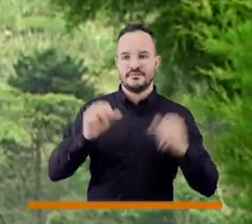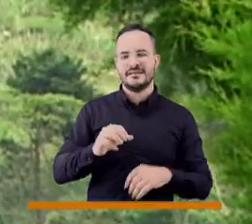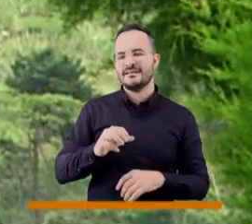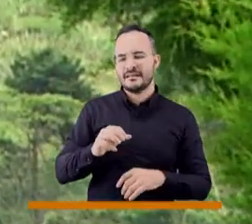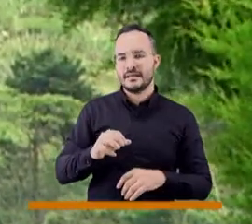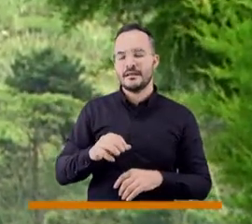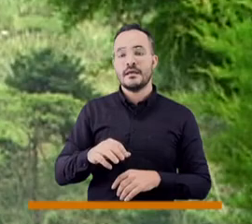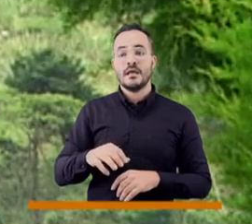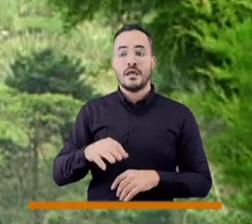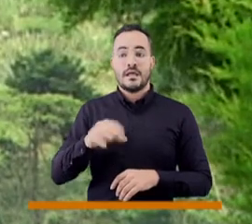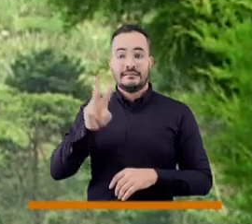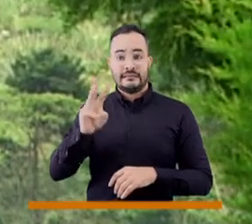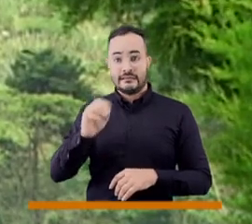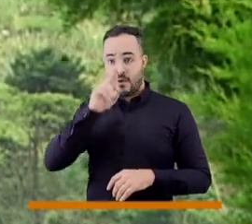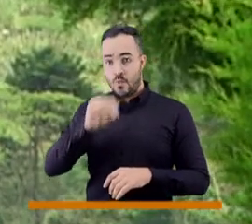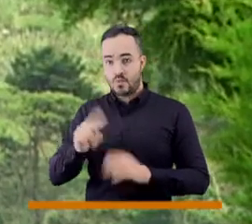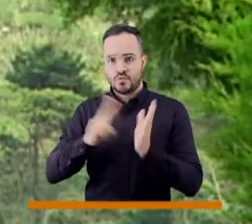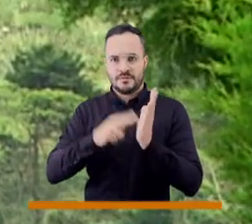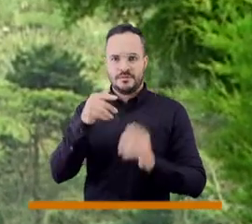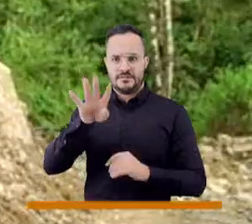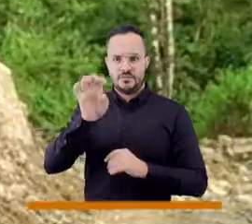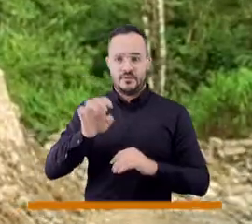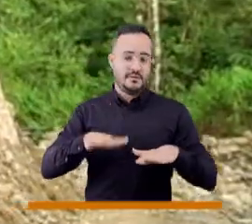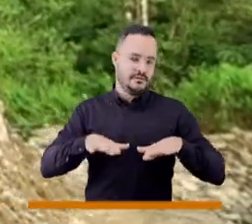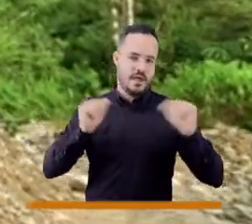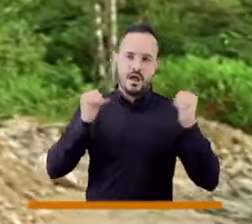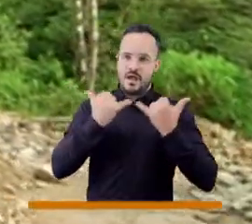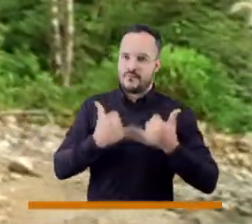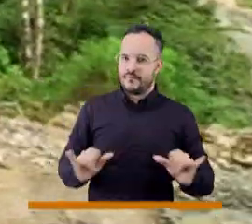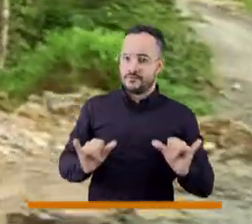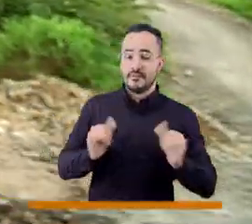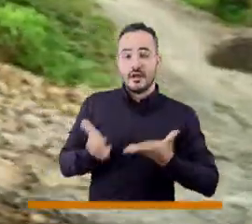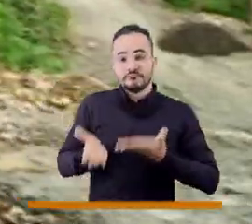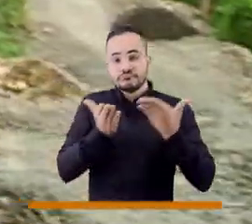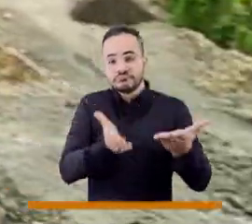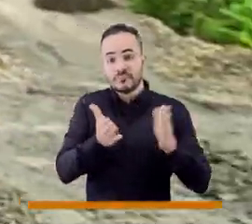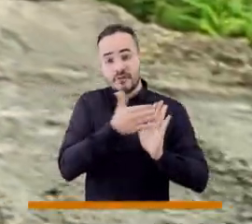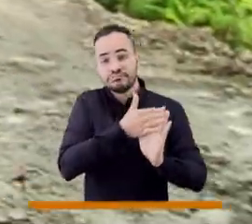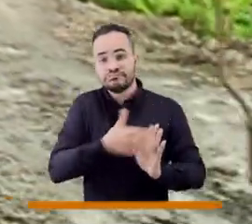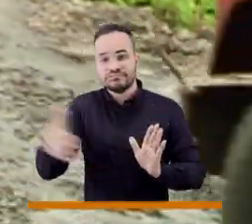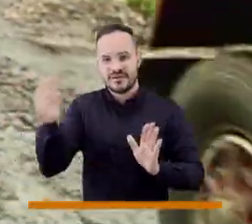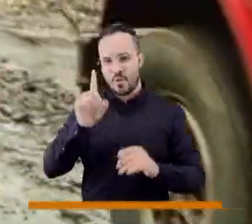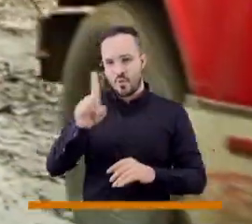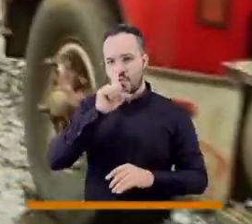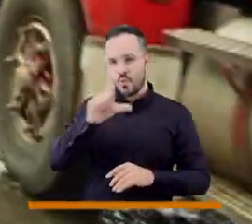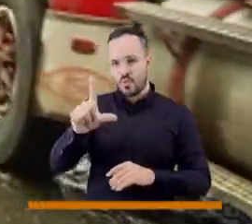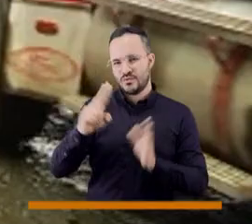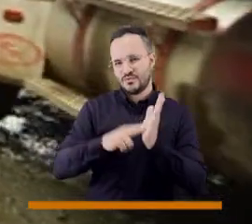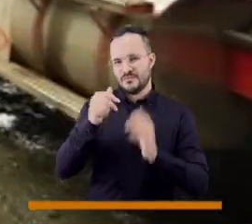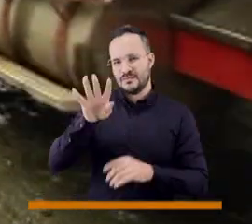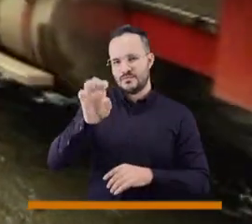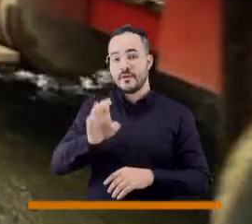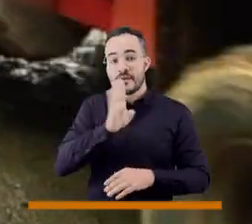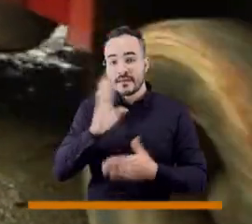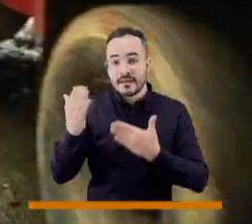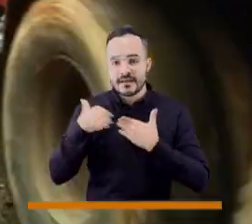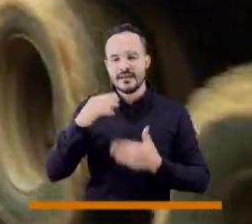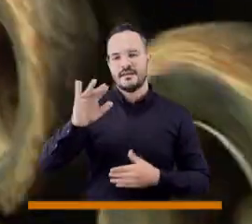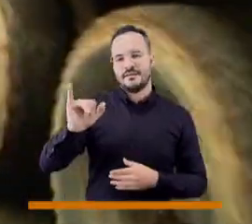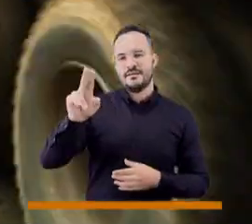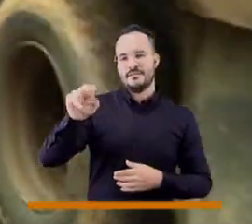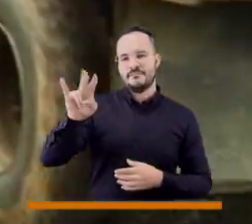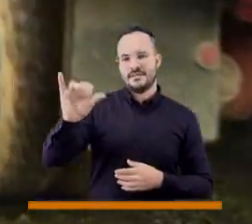Y que a partir del 1 de julio de 2019, INVIAS era quien retomaba nuevamente el mantenimiento general. Pero en